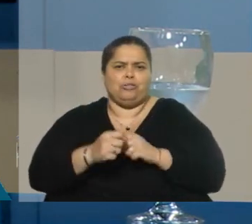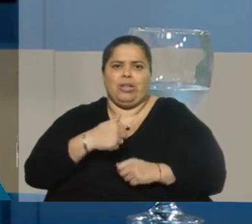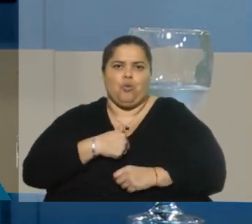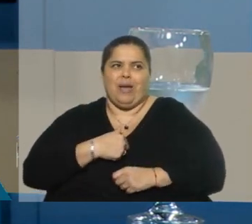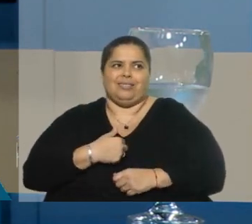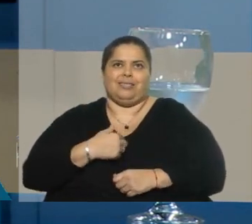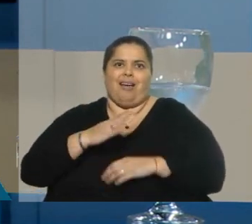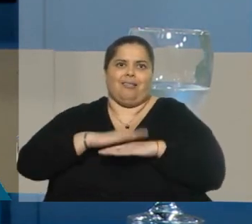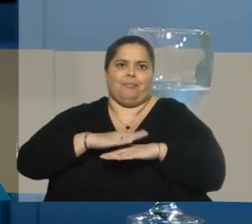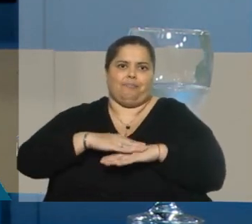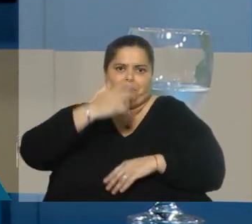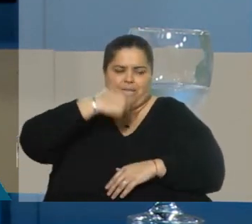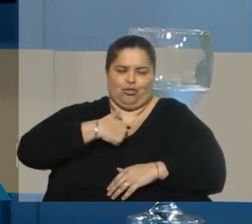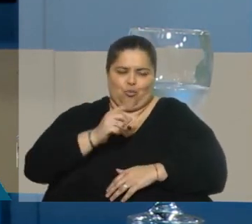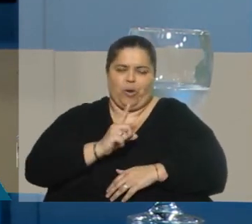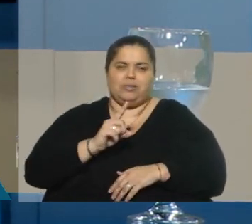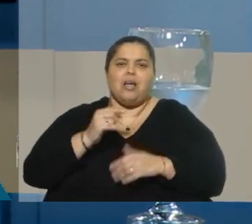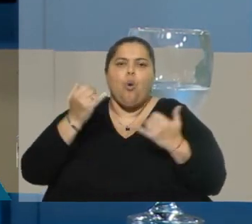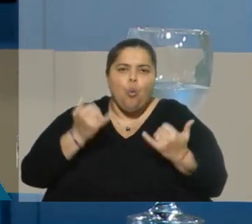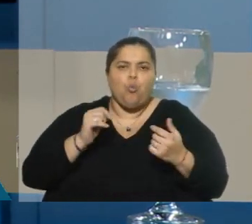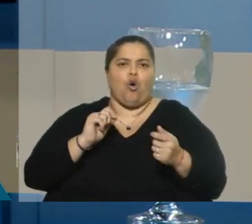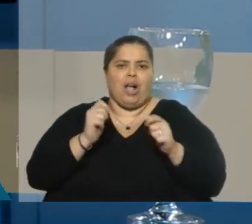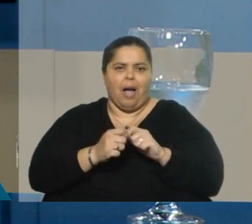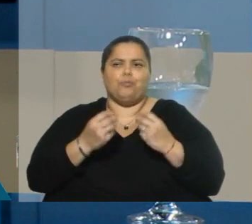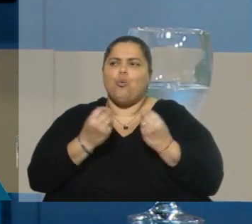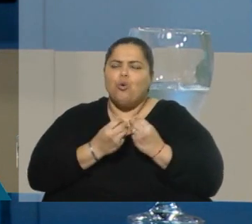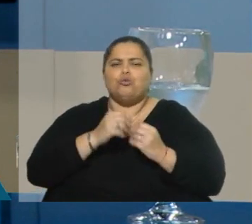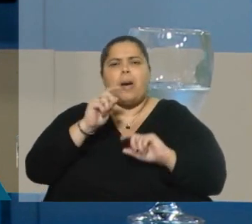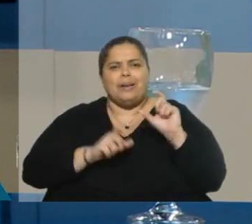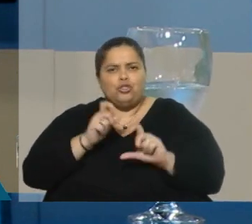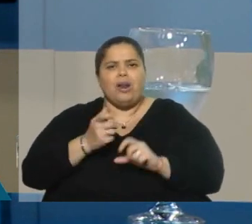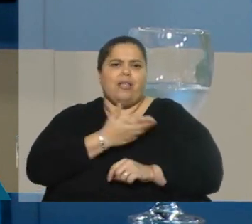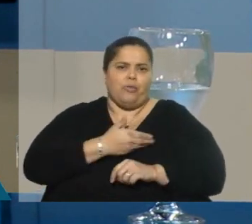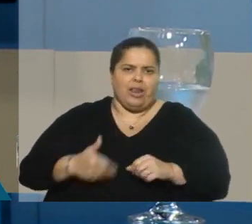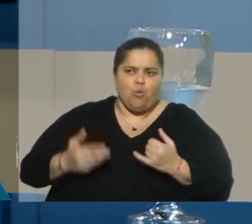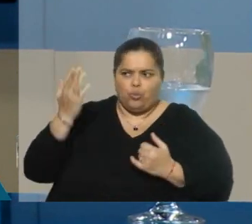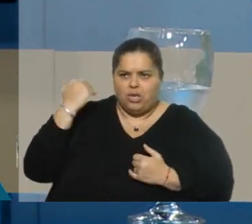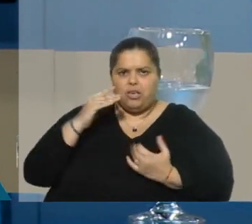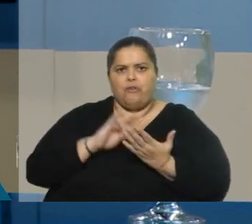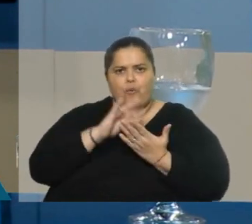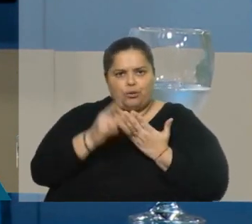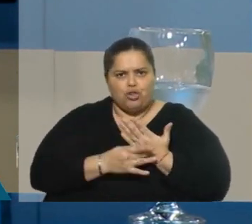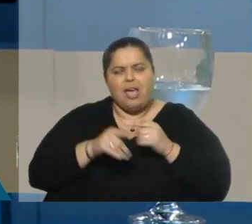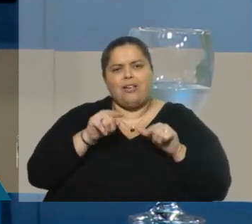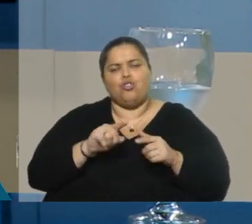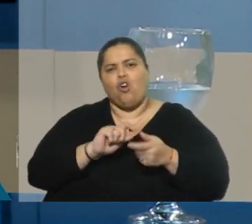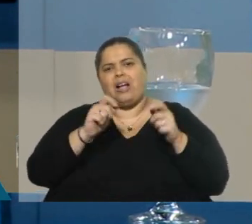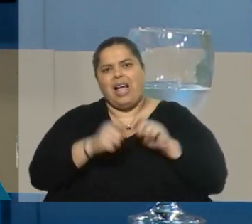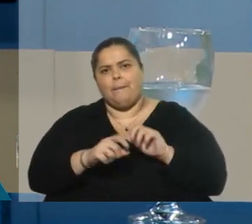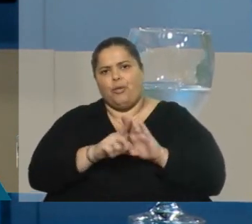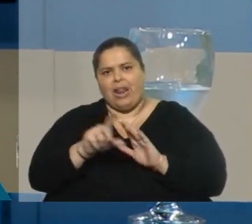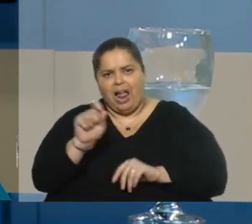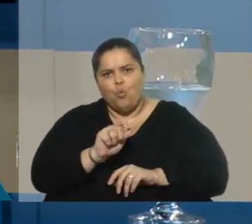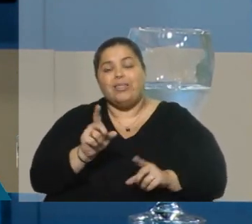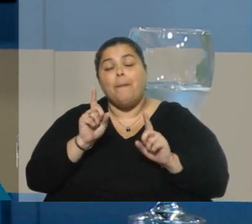mío. Yo creo que ha habido un cambio donde muchas personas han intervenido. Desde el Poder Ejecutivo cuando proyectó los cambios en la Ley de Urgente Consideración,